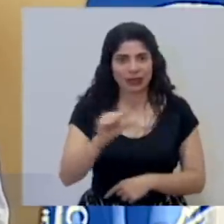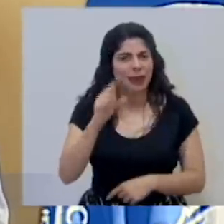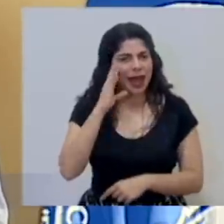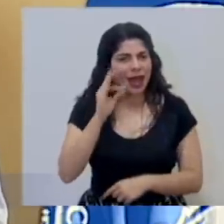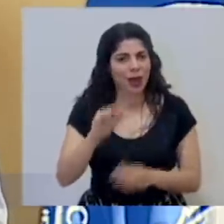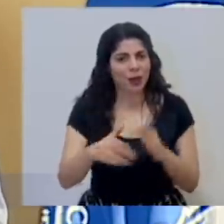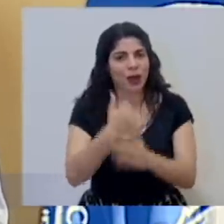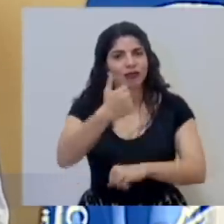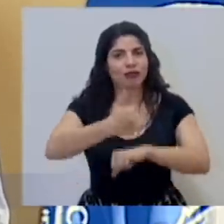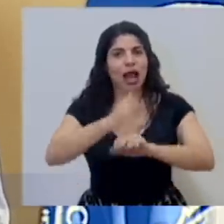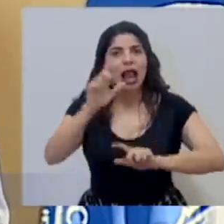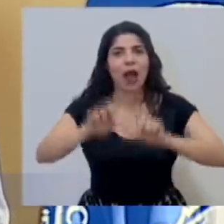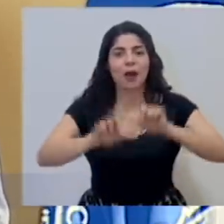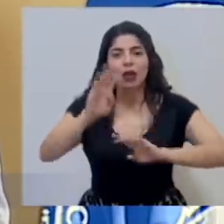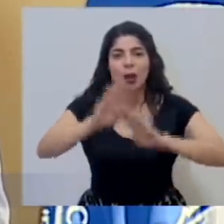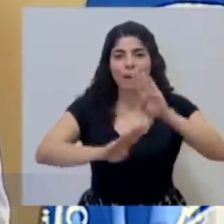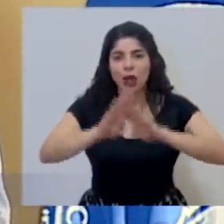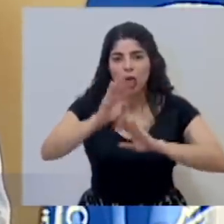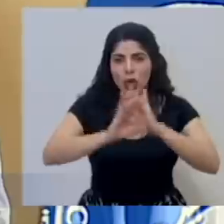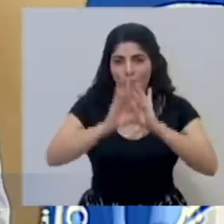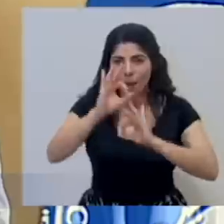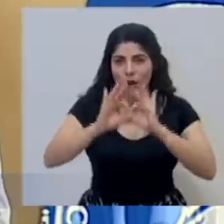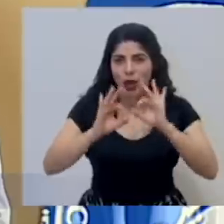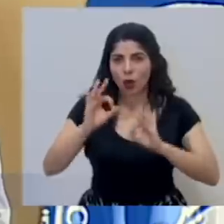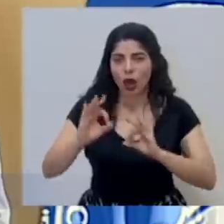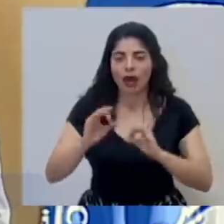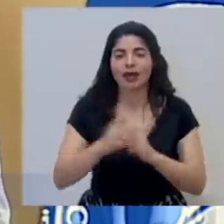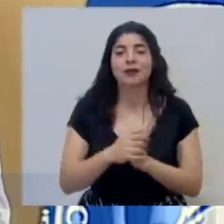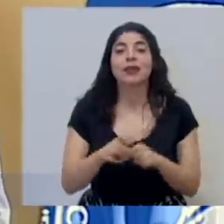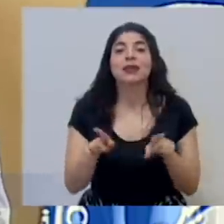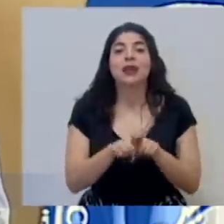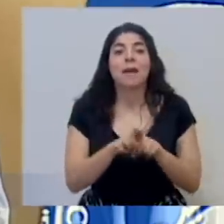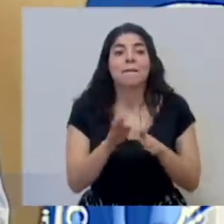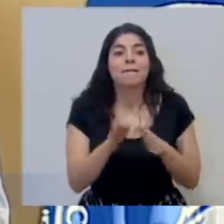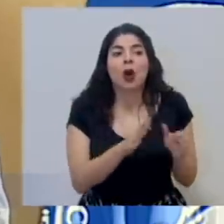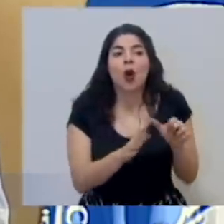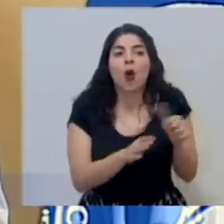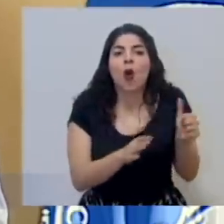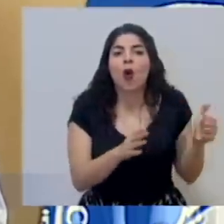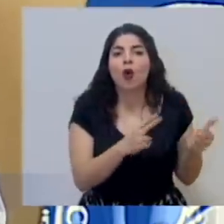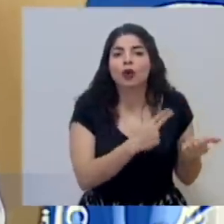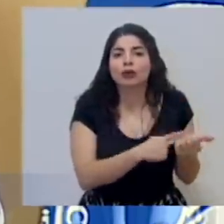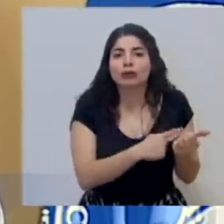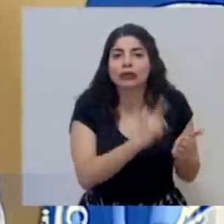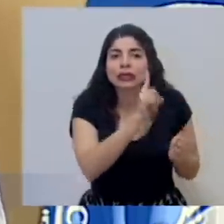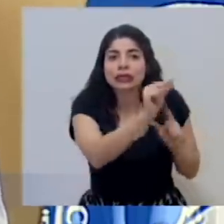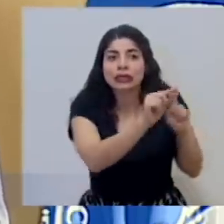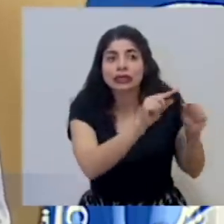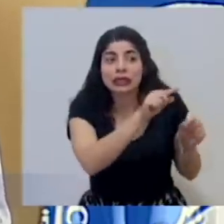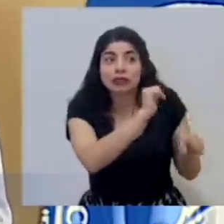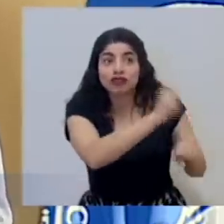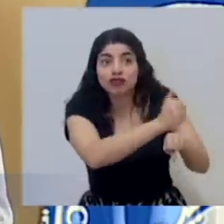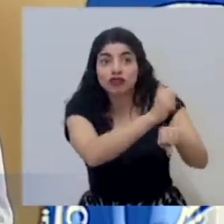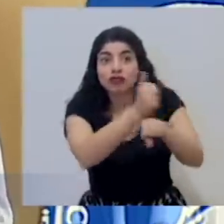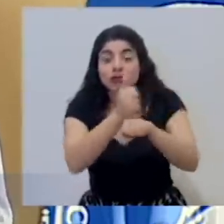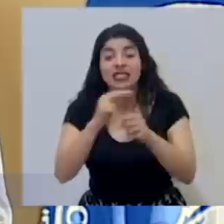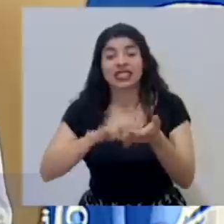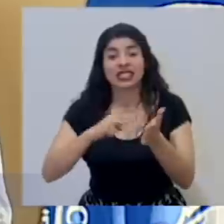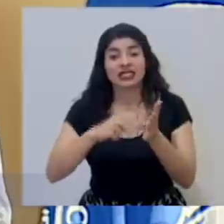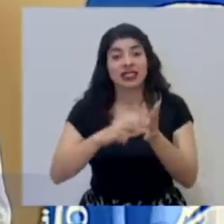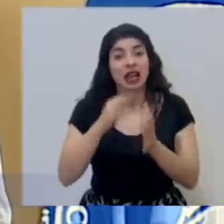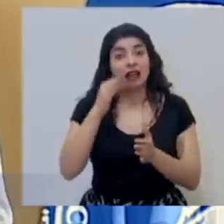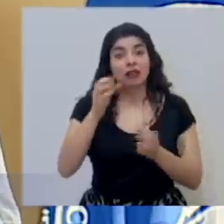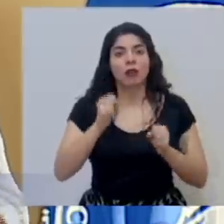un laboratorio de biología molecular y estamos contemplando también otros hospitales regionales eso nos va a permitir ampliar la capacidad